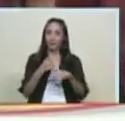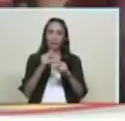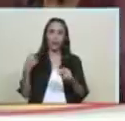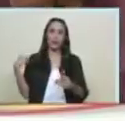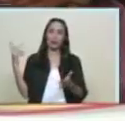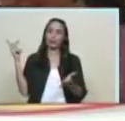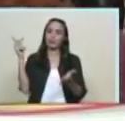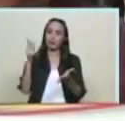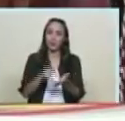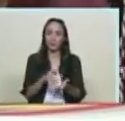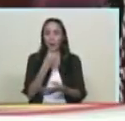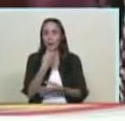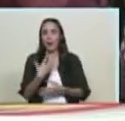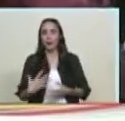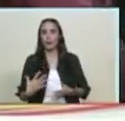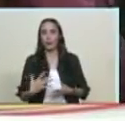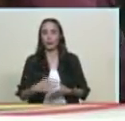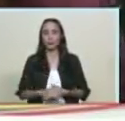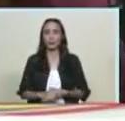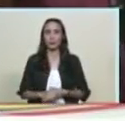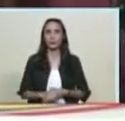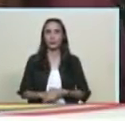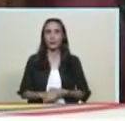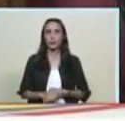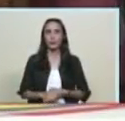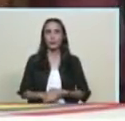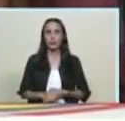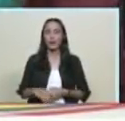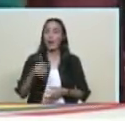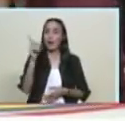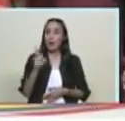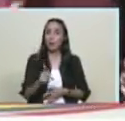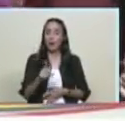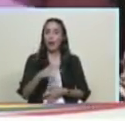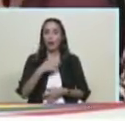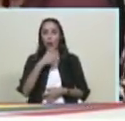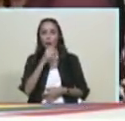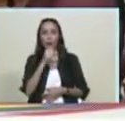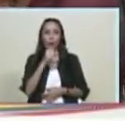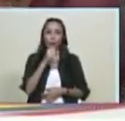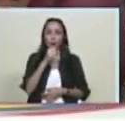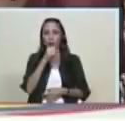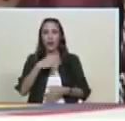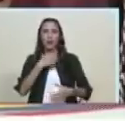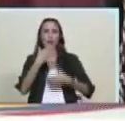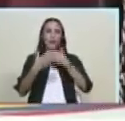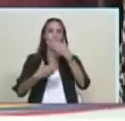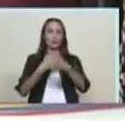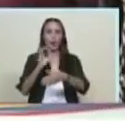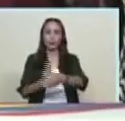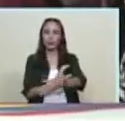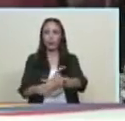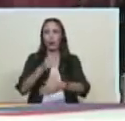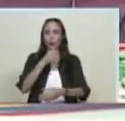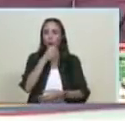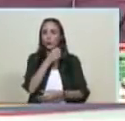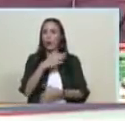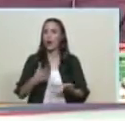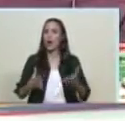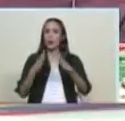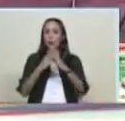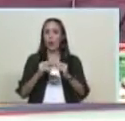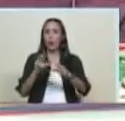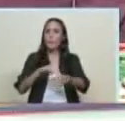cosa bellísima que ocurre y bueno además vamos a tener un concierto el día de mañana es el concierto urbano